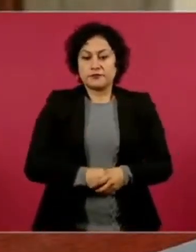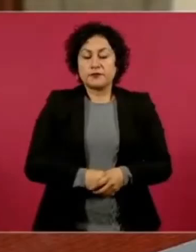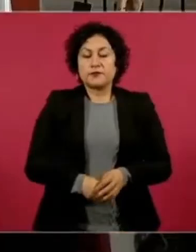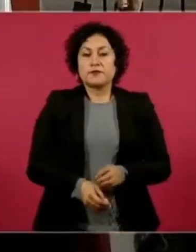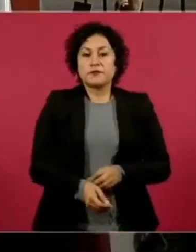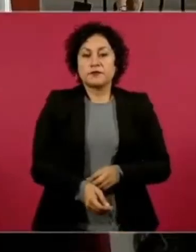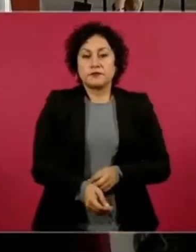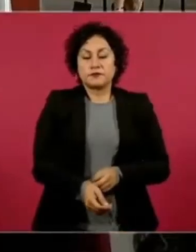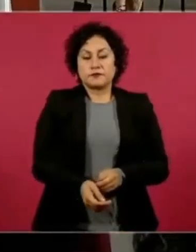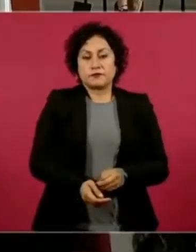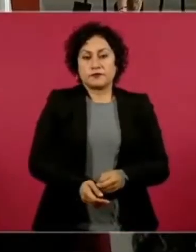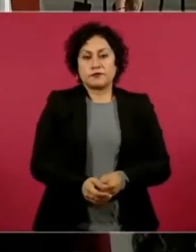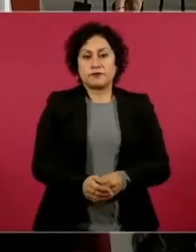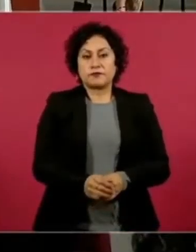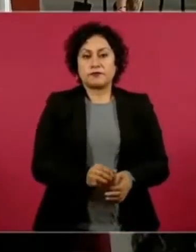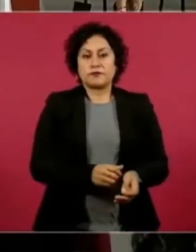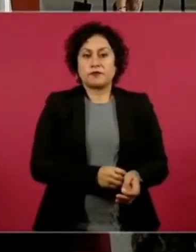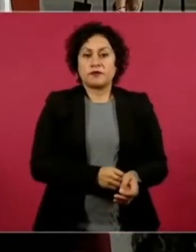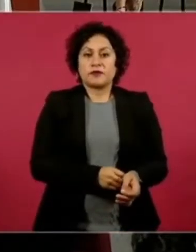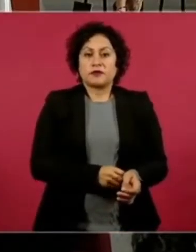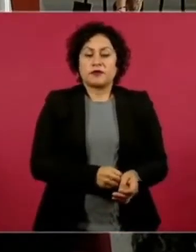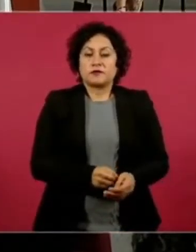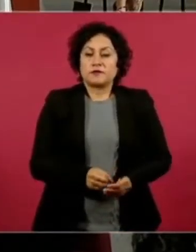Qué bueno que me preguntas.